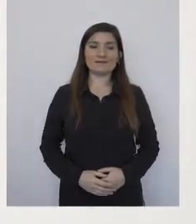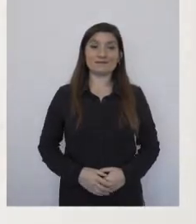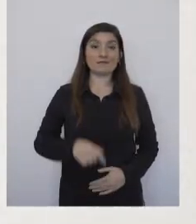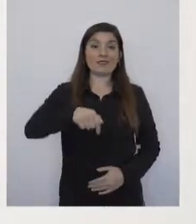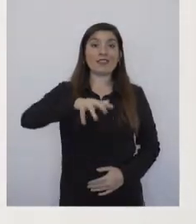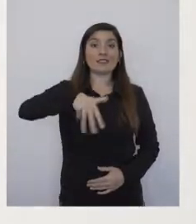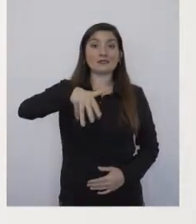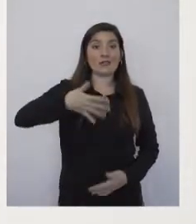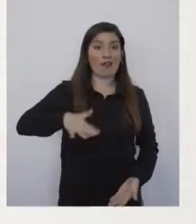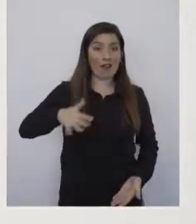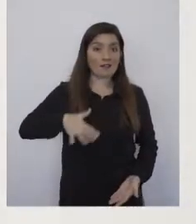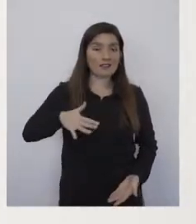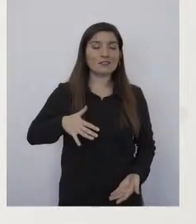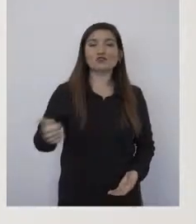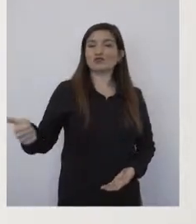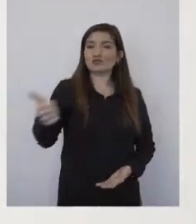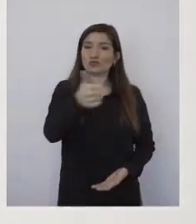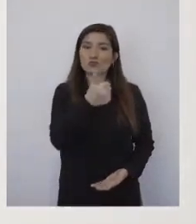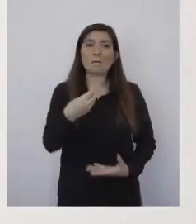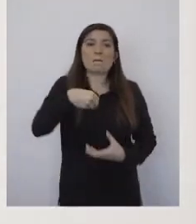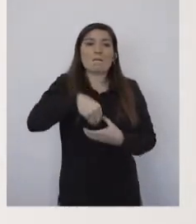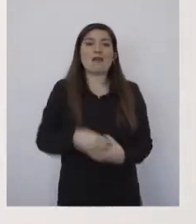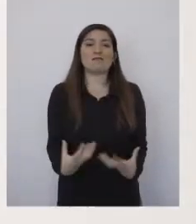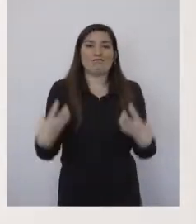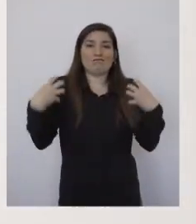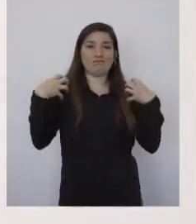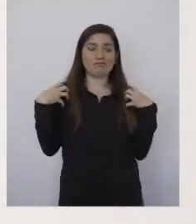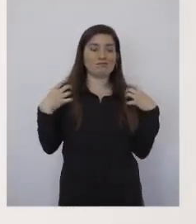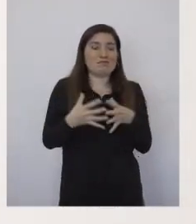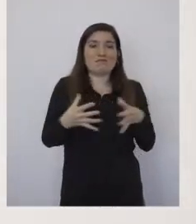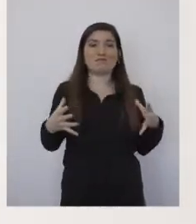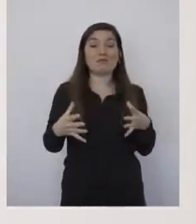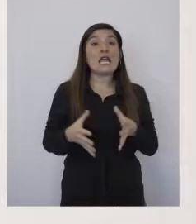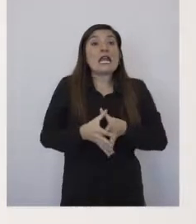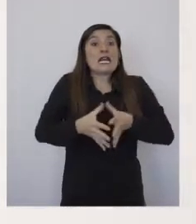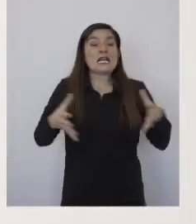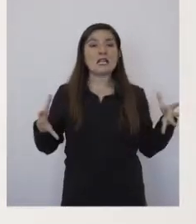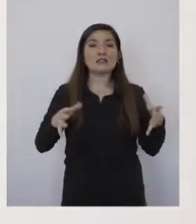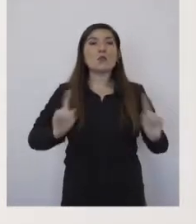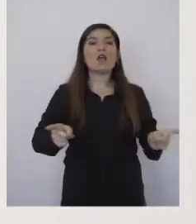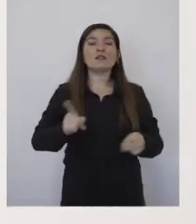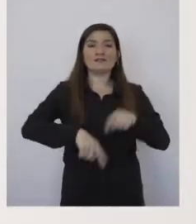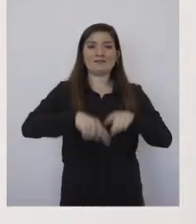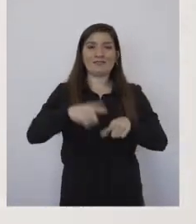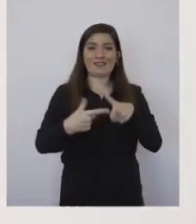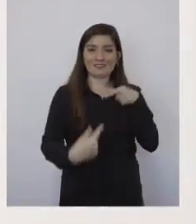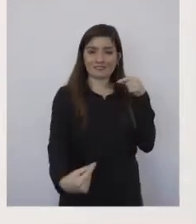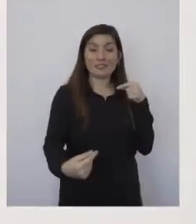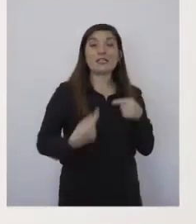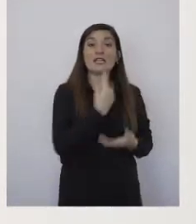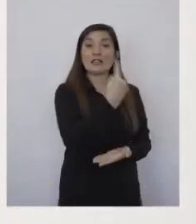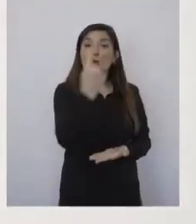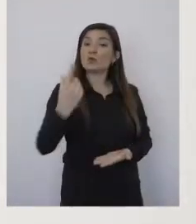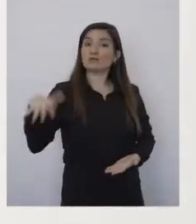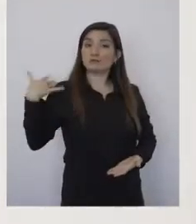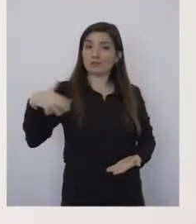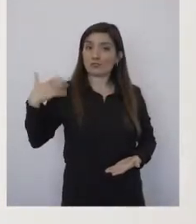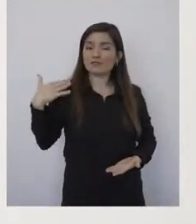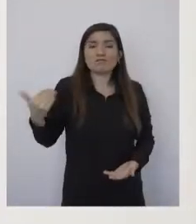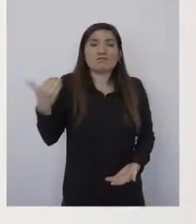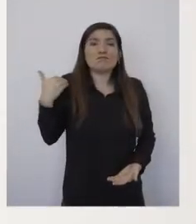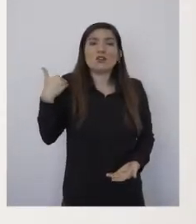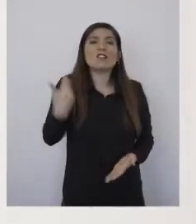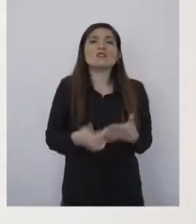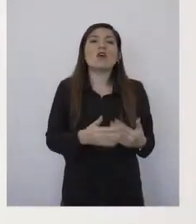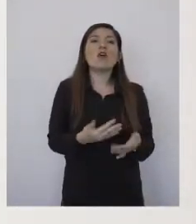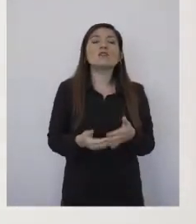Este 19 de abril seremos parte de una gran tarea, tan grande como nuestra tierra, donde cada uno será fundamental, sin